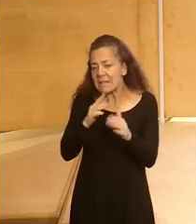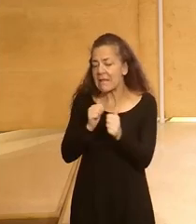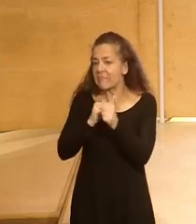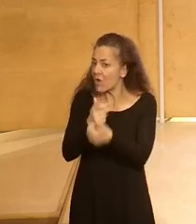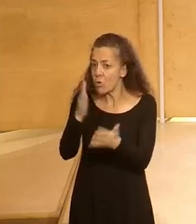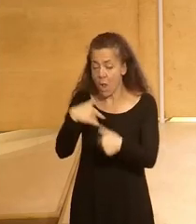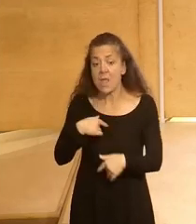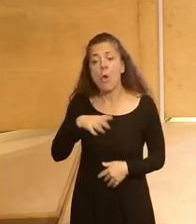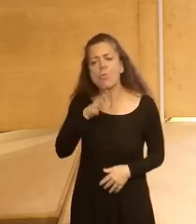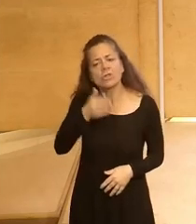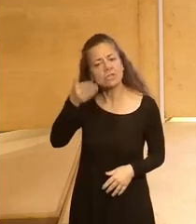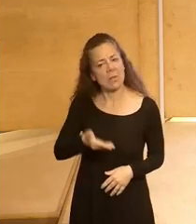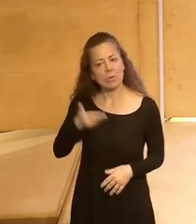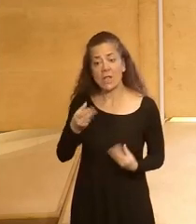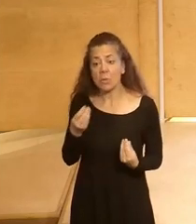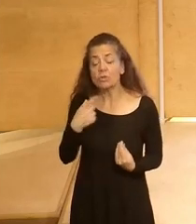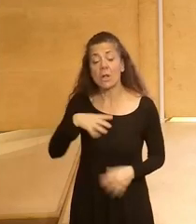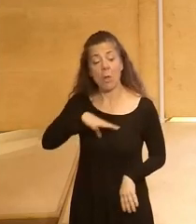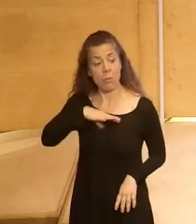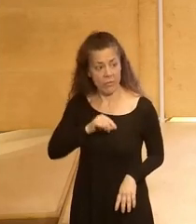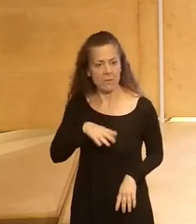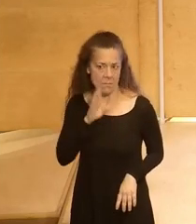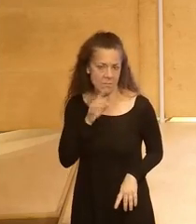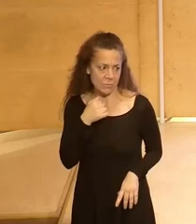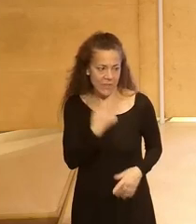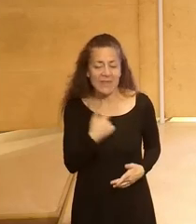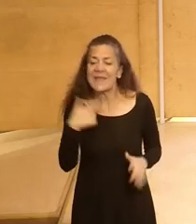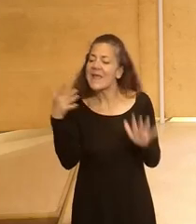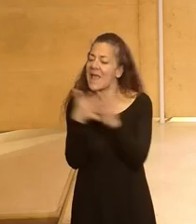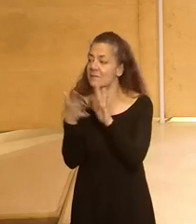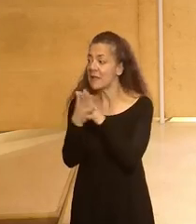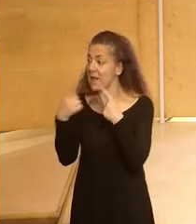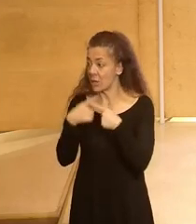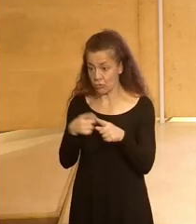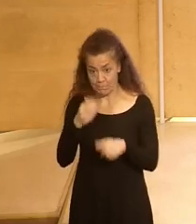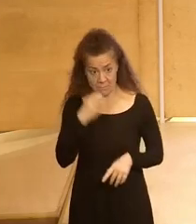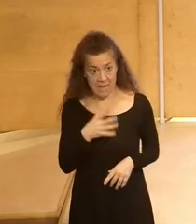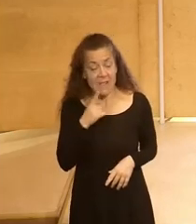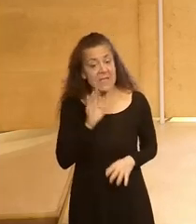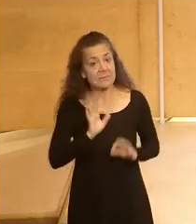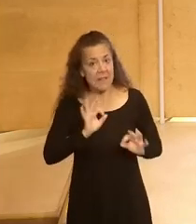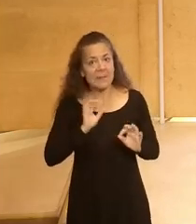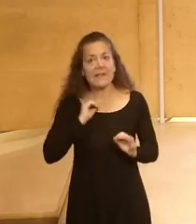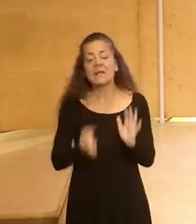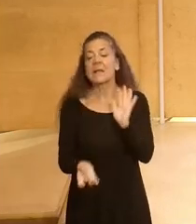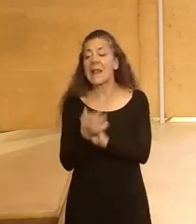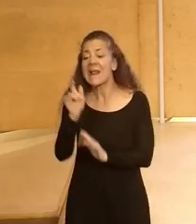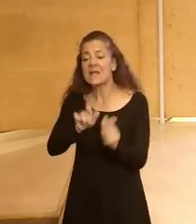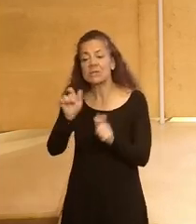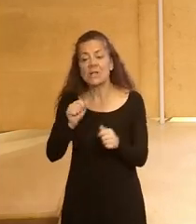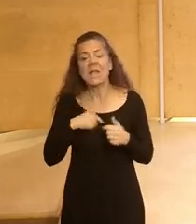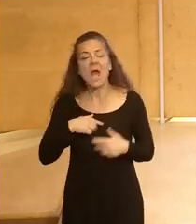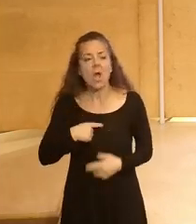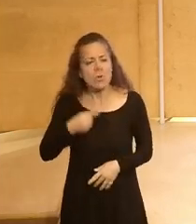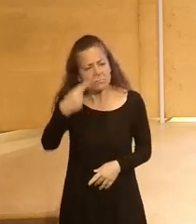y por eso es fundamental ser capaces como tú muy bien decías de explicar las cosas y sobre todo de generar en las personas la